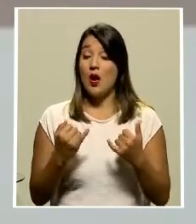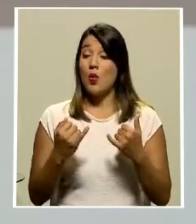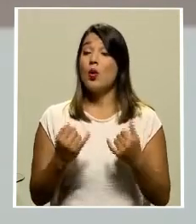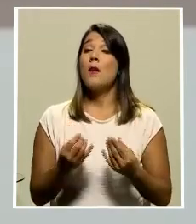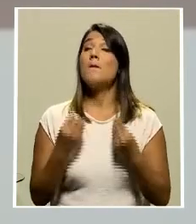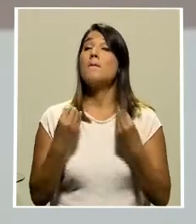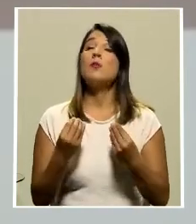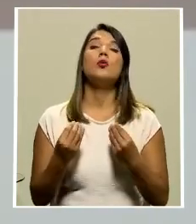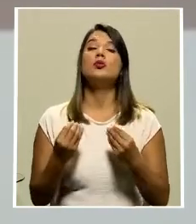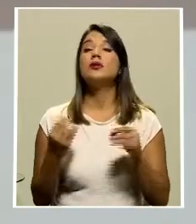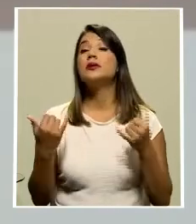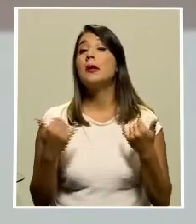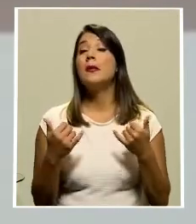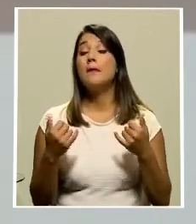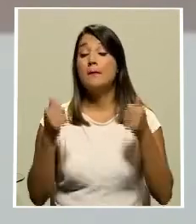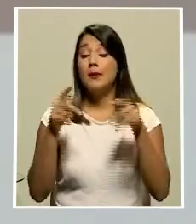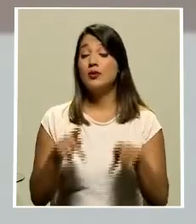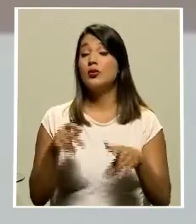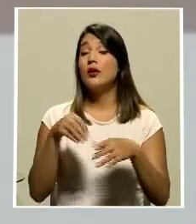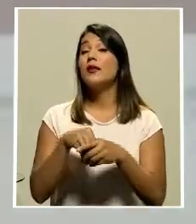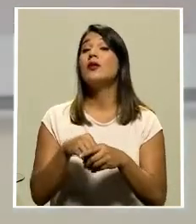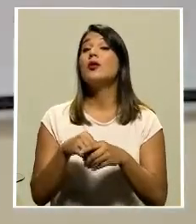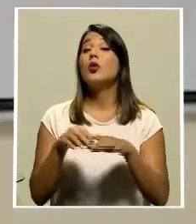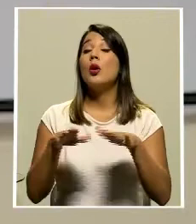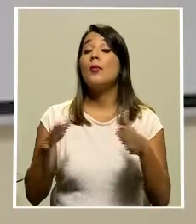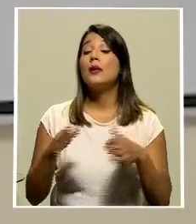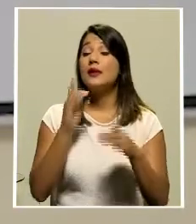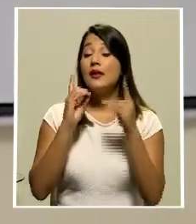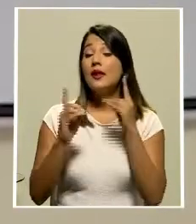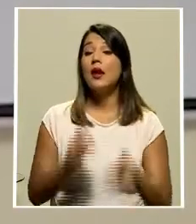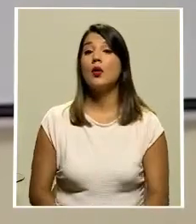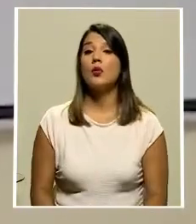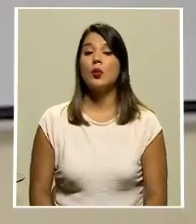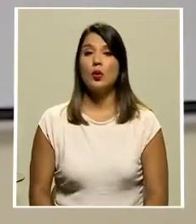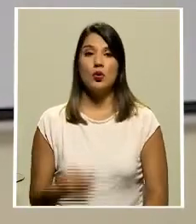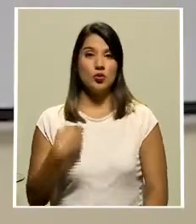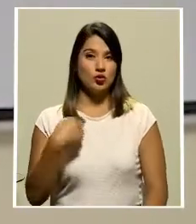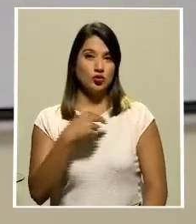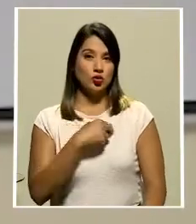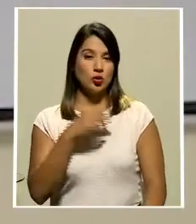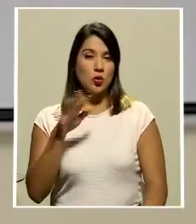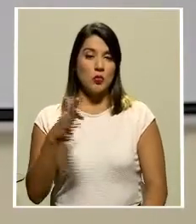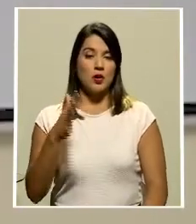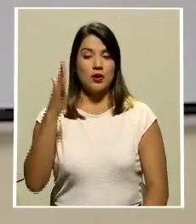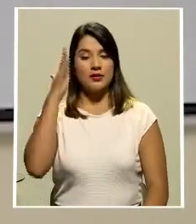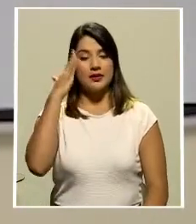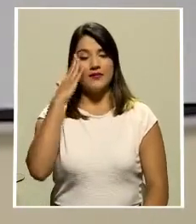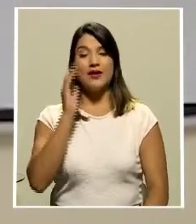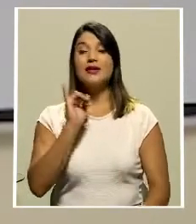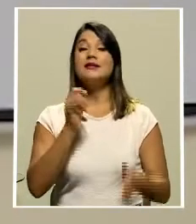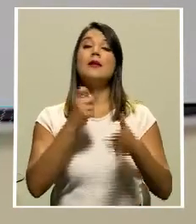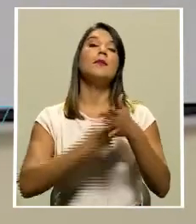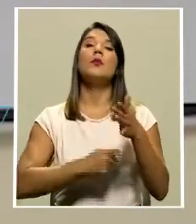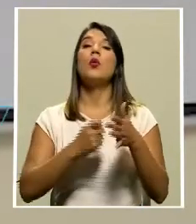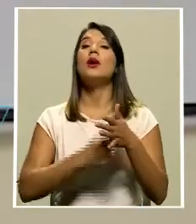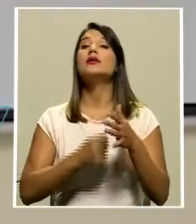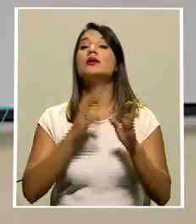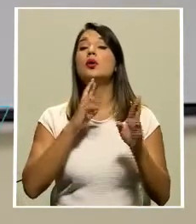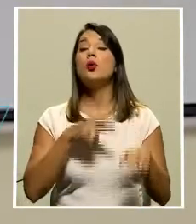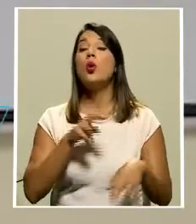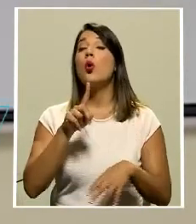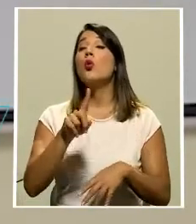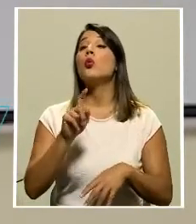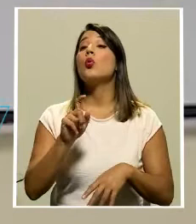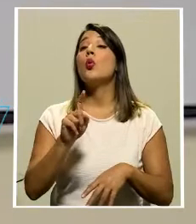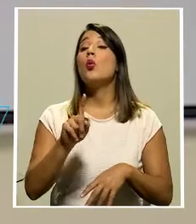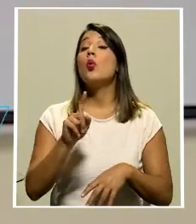de lo que se acordó en la mesa del gano nosotros habíamos calculado que este impuesto debe dar punto 1 del